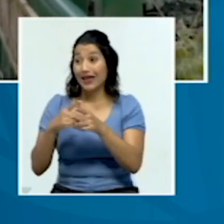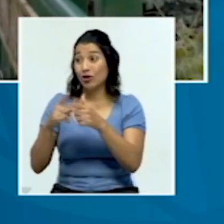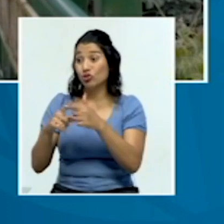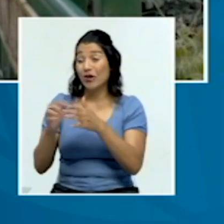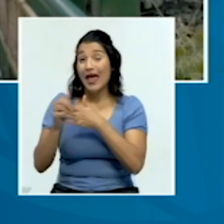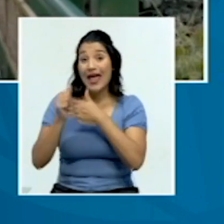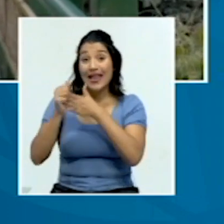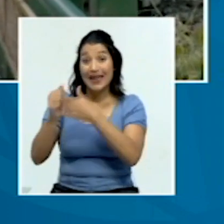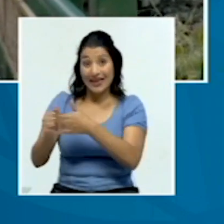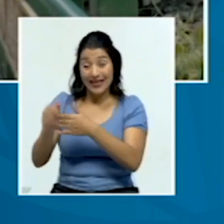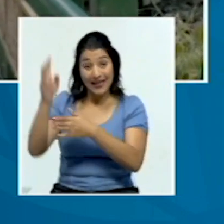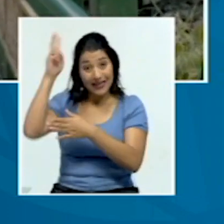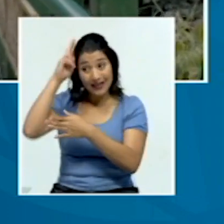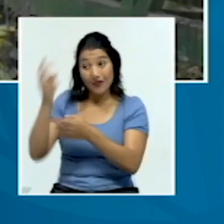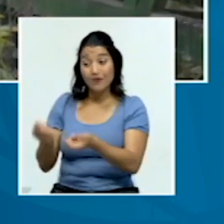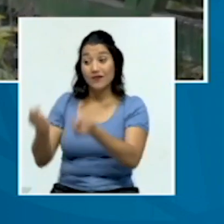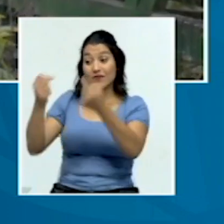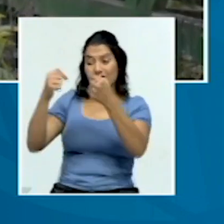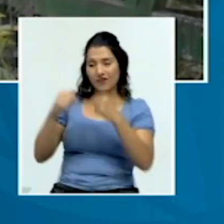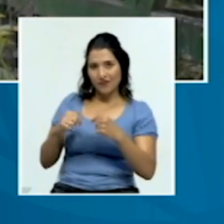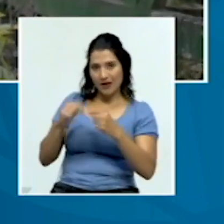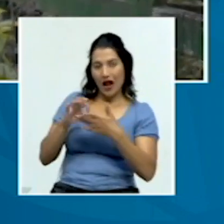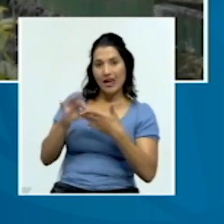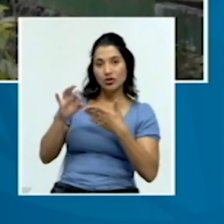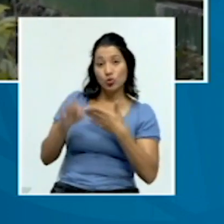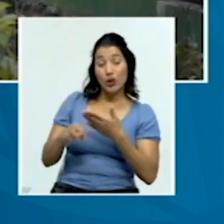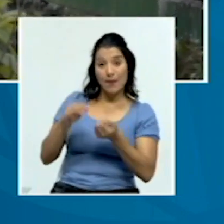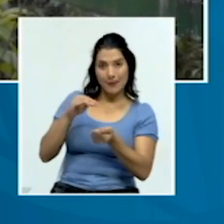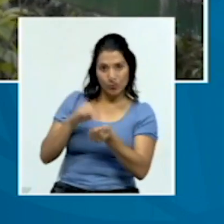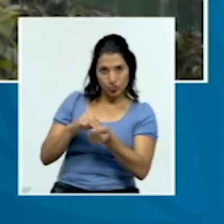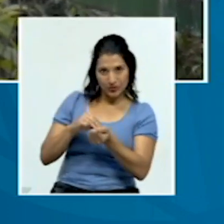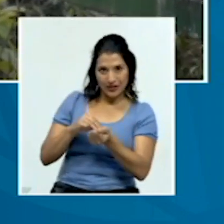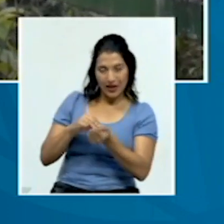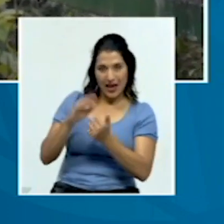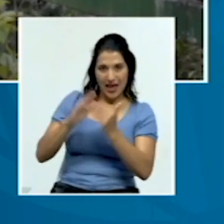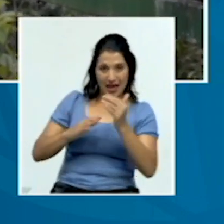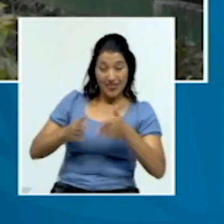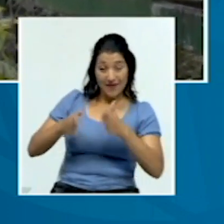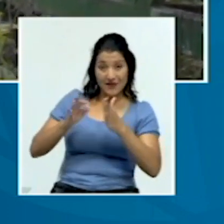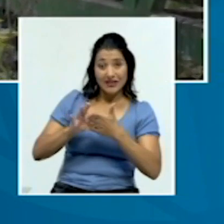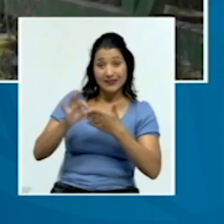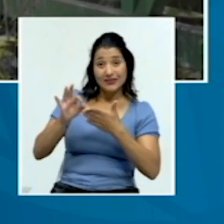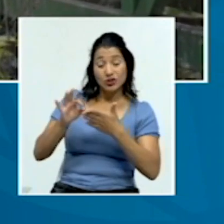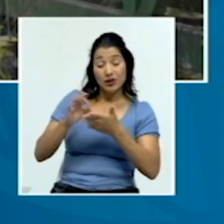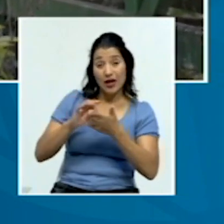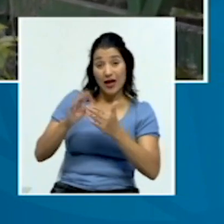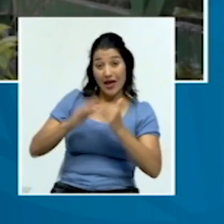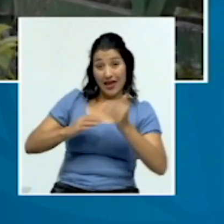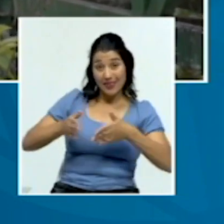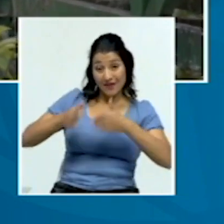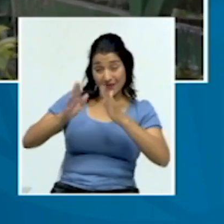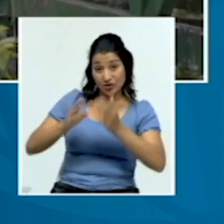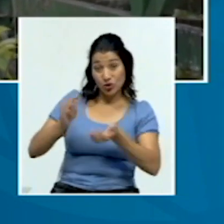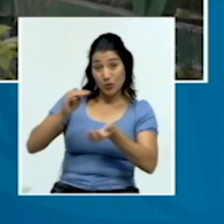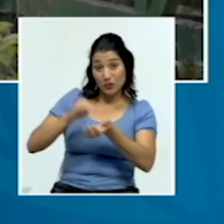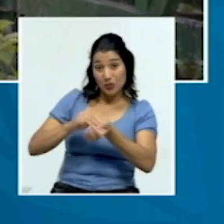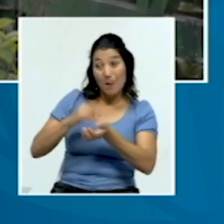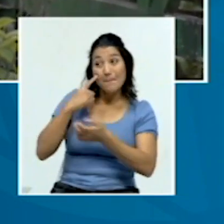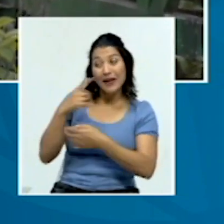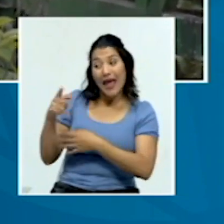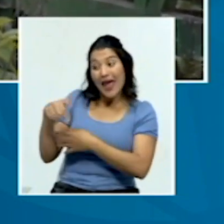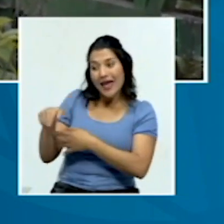indígenas a la Facultad de Medicina y a la Escuela de Medicina para que ellos en congresos médicos puedan también tener su